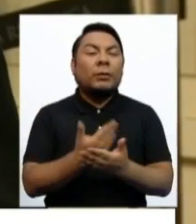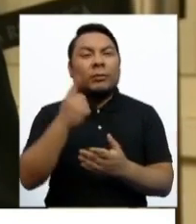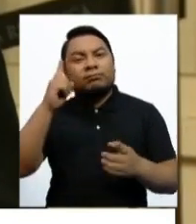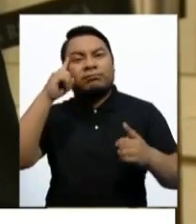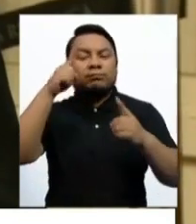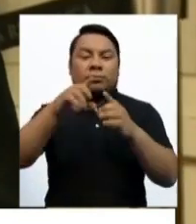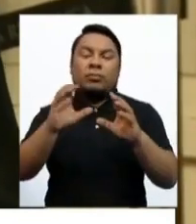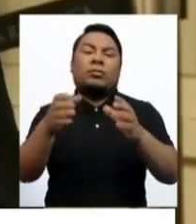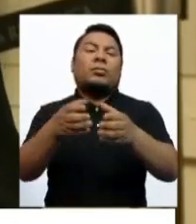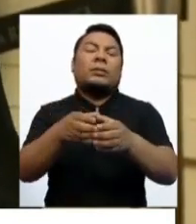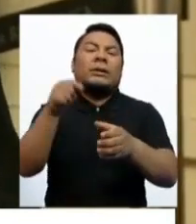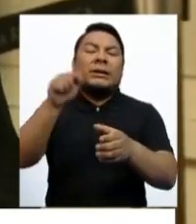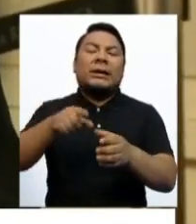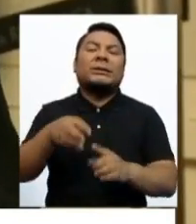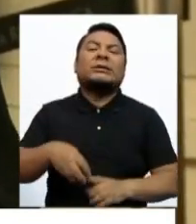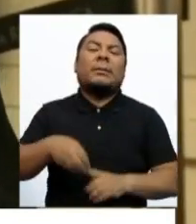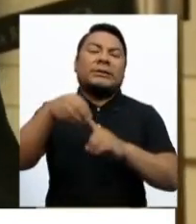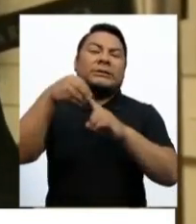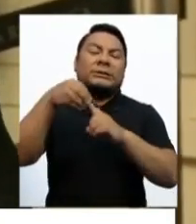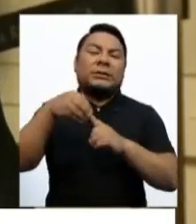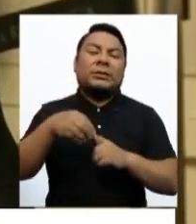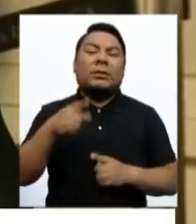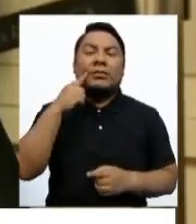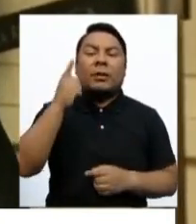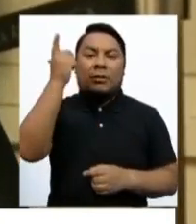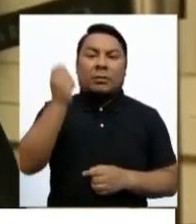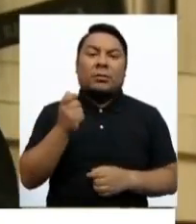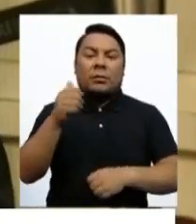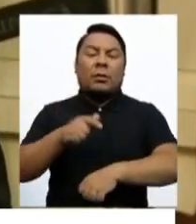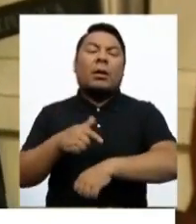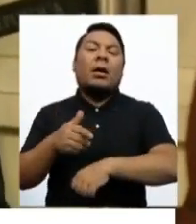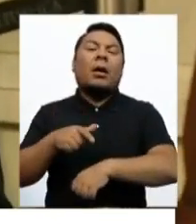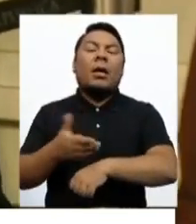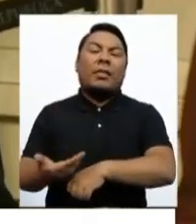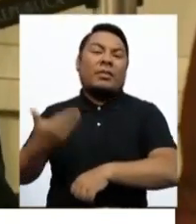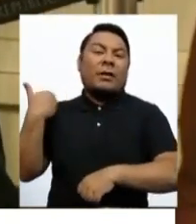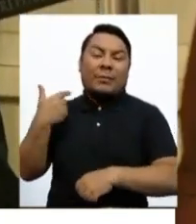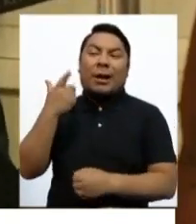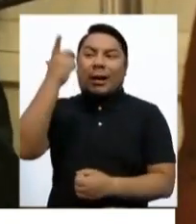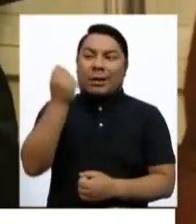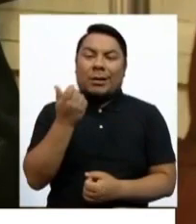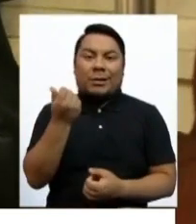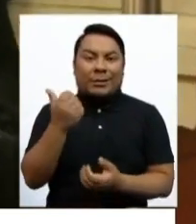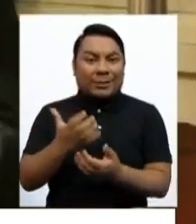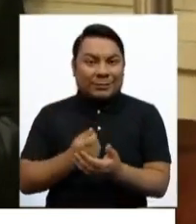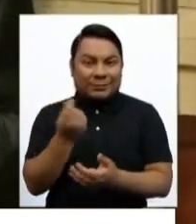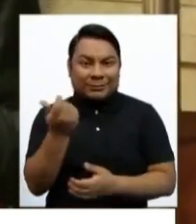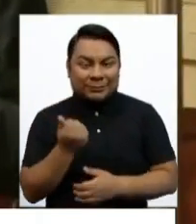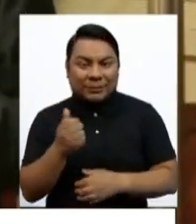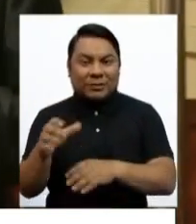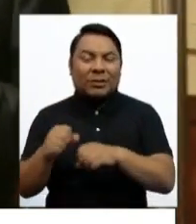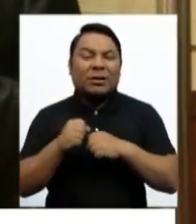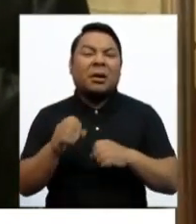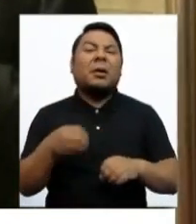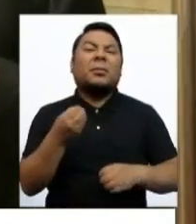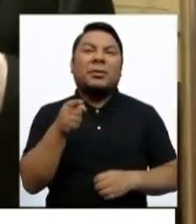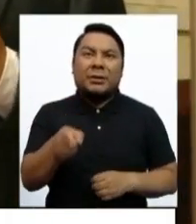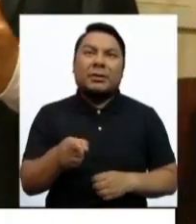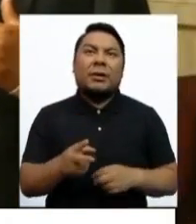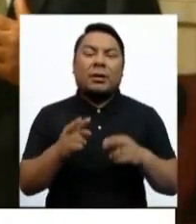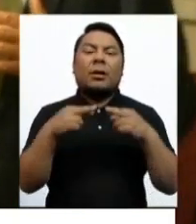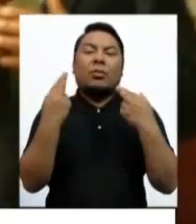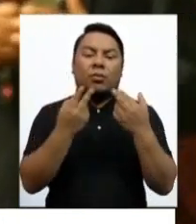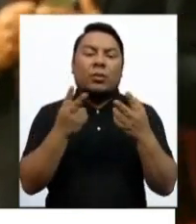régimen especial de jubilación anticipada. Esto ocurrió después que